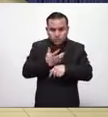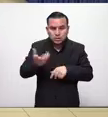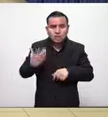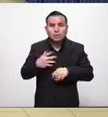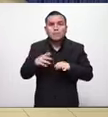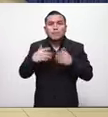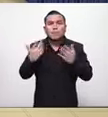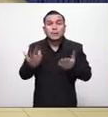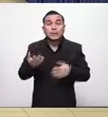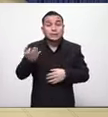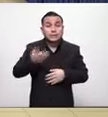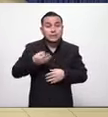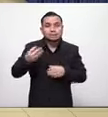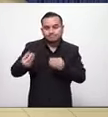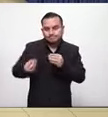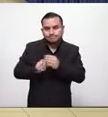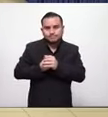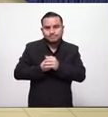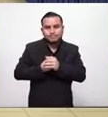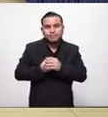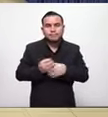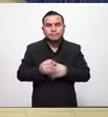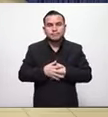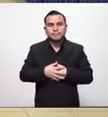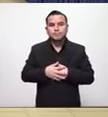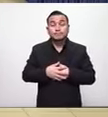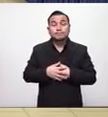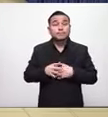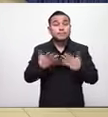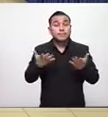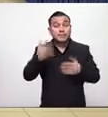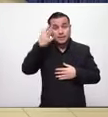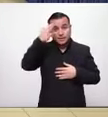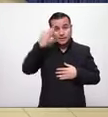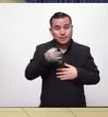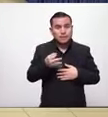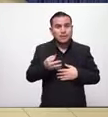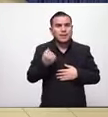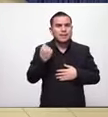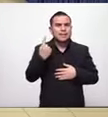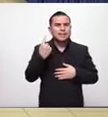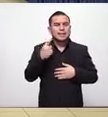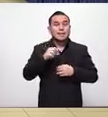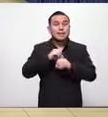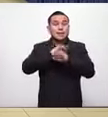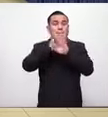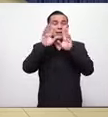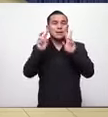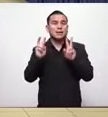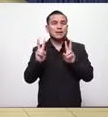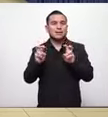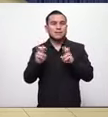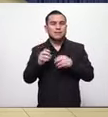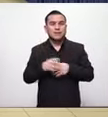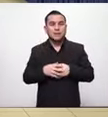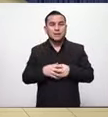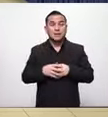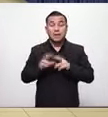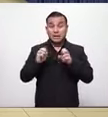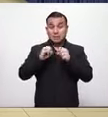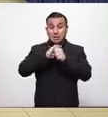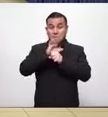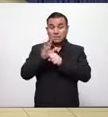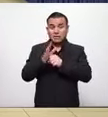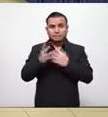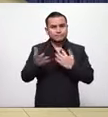cuando ha sido necesario porque creo que se entiende que en este tema de la pandemia